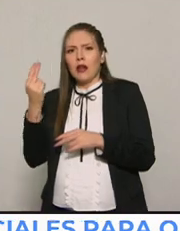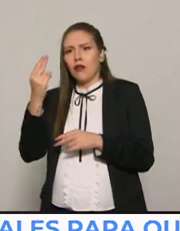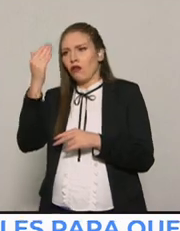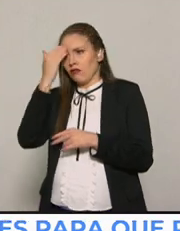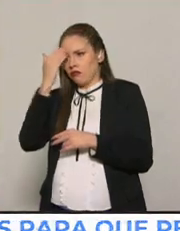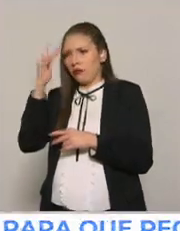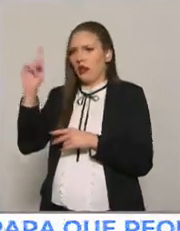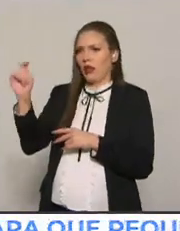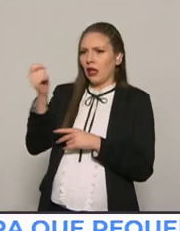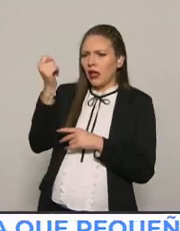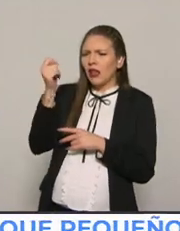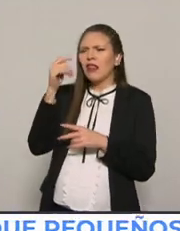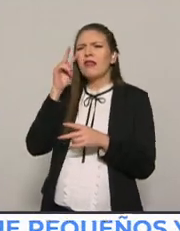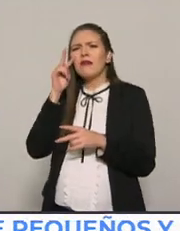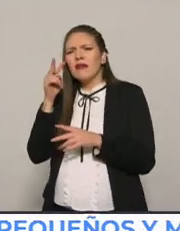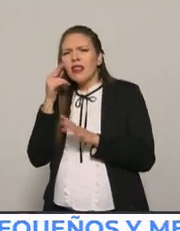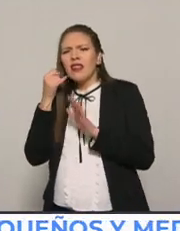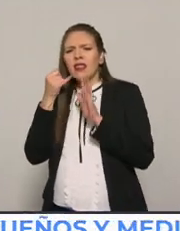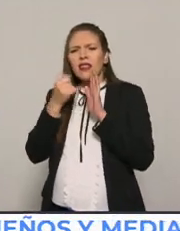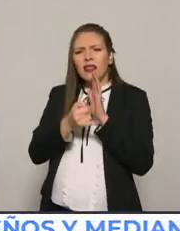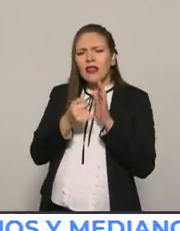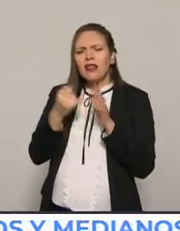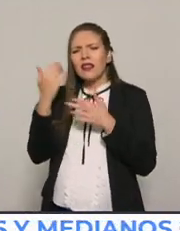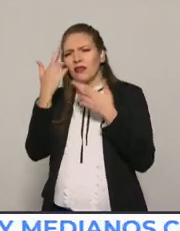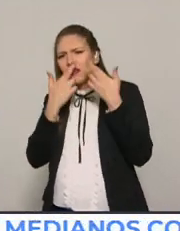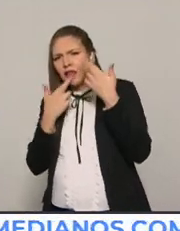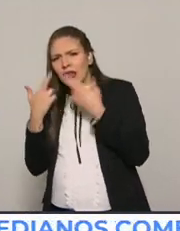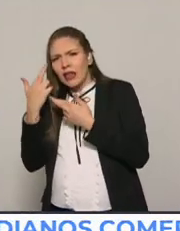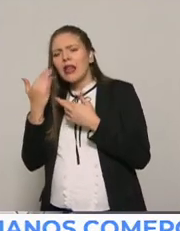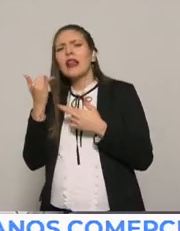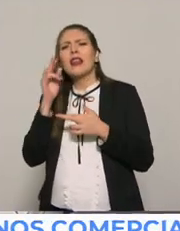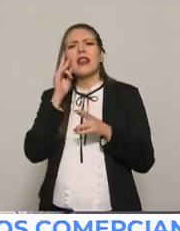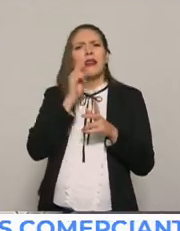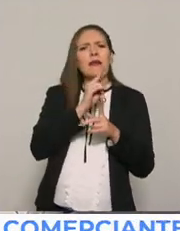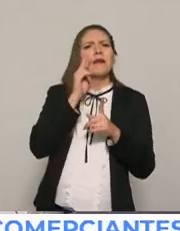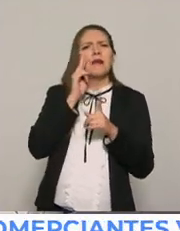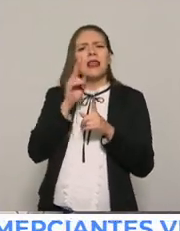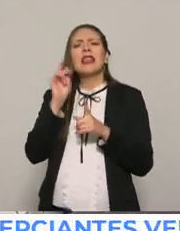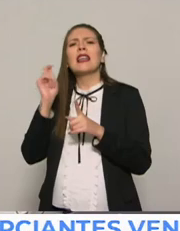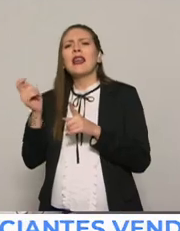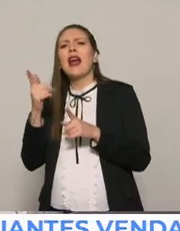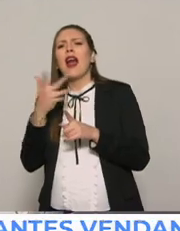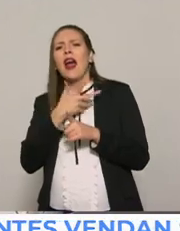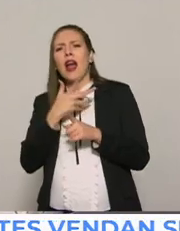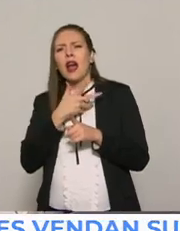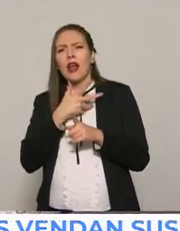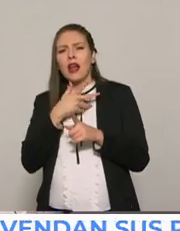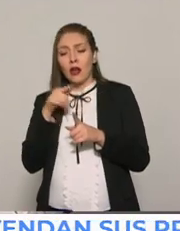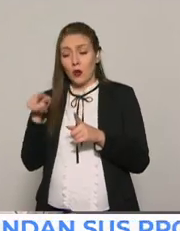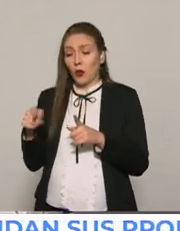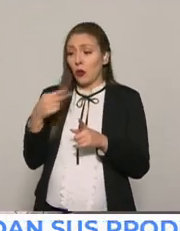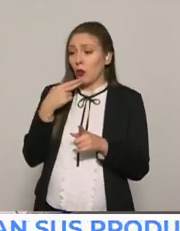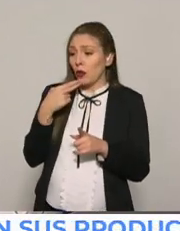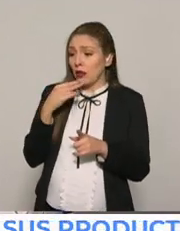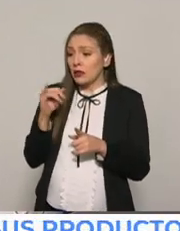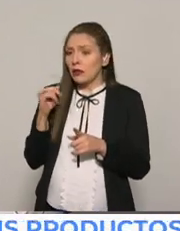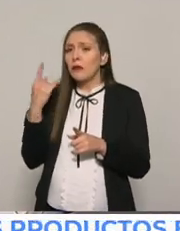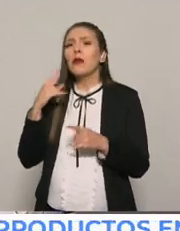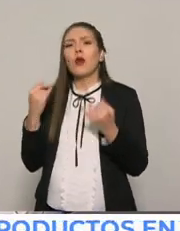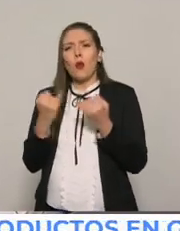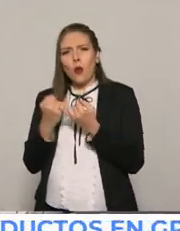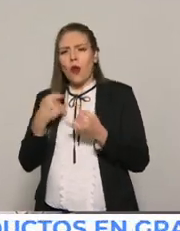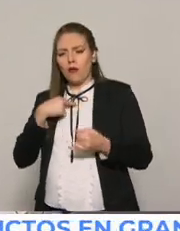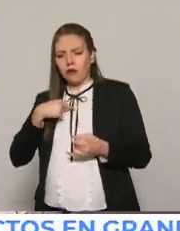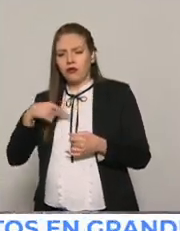Conocerlas, explorarlas, platicar y ver qué es lo que está circulando, no verlas como algo que solamente usan ellos, sino usarlas. Y además